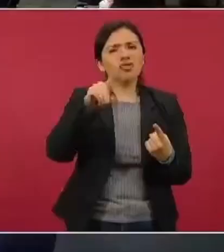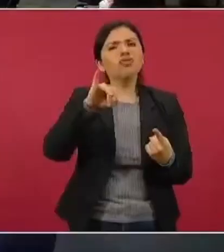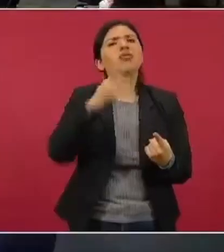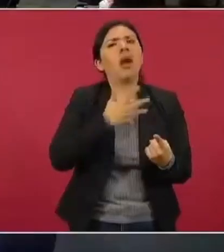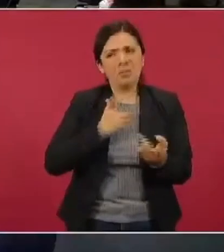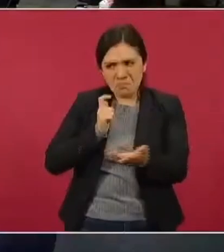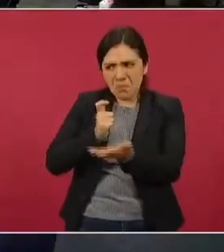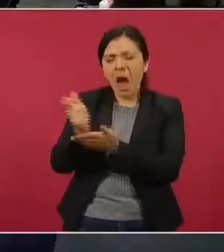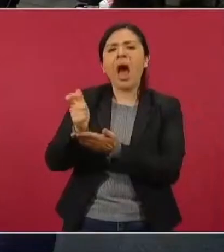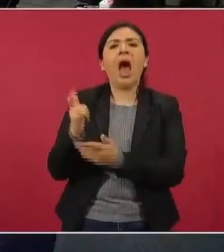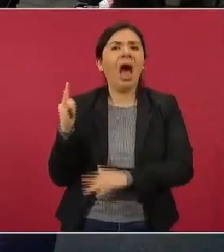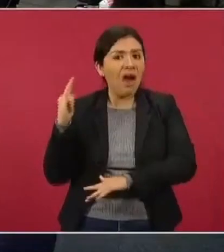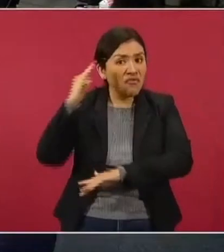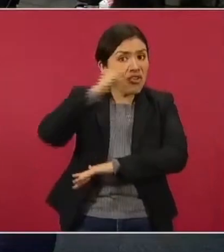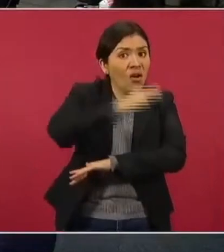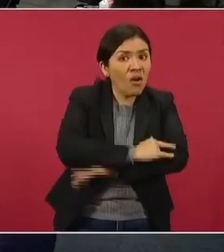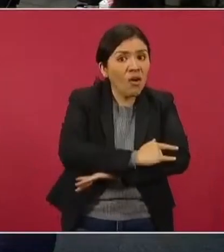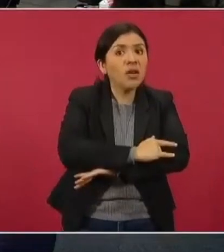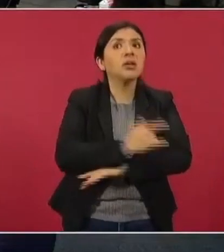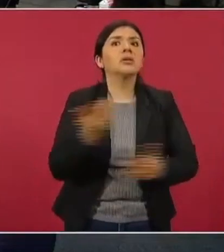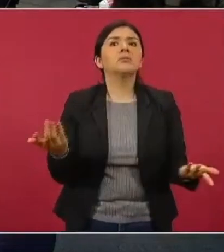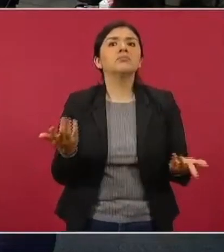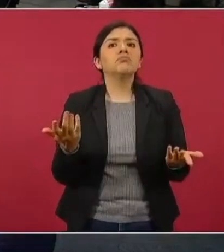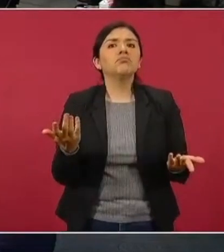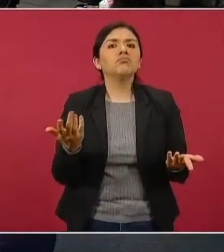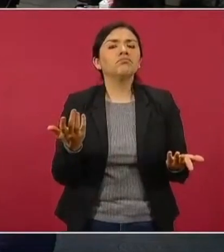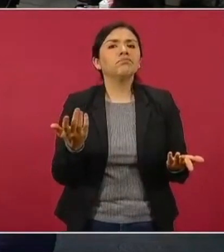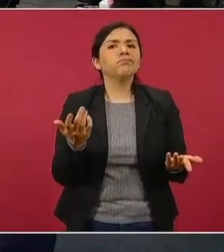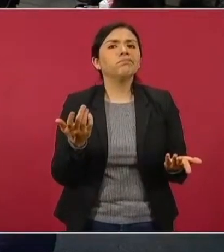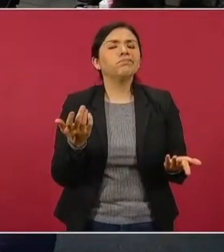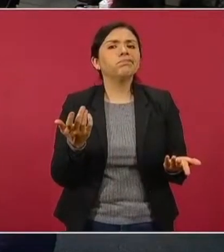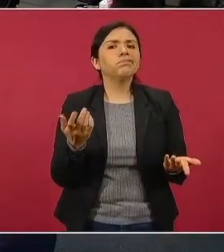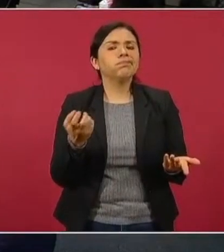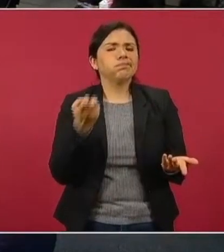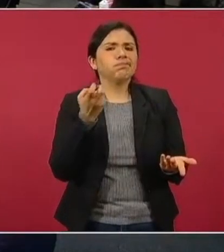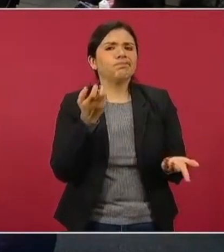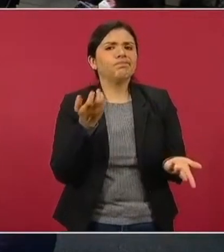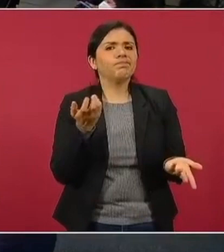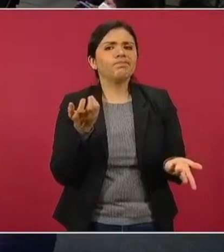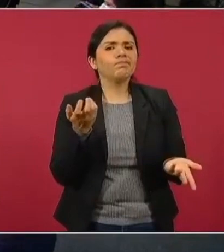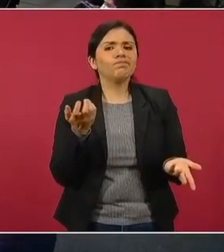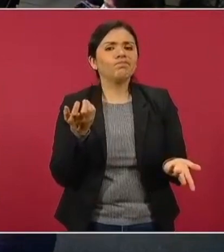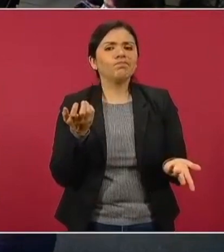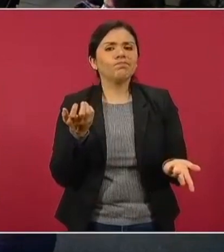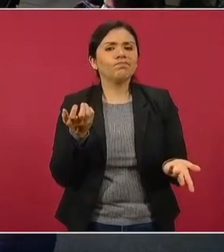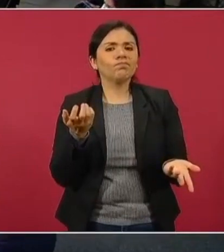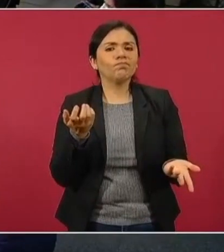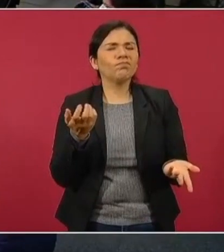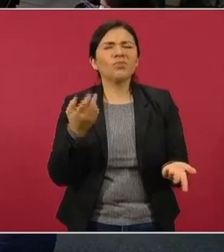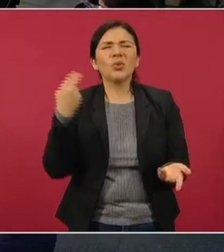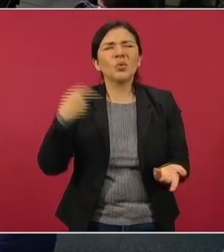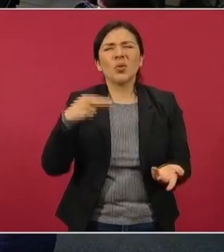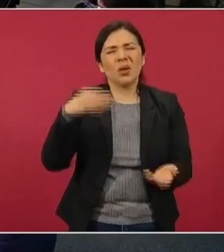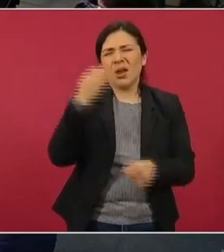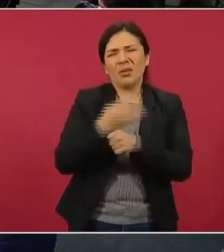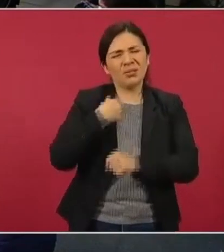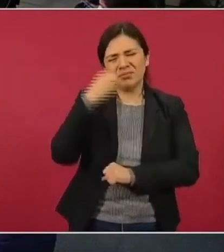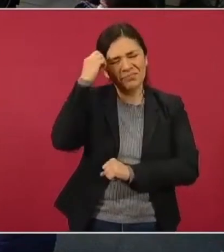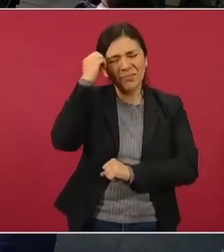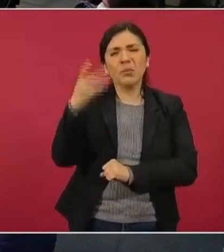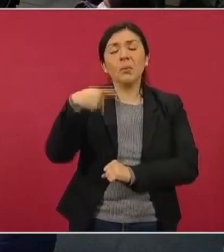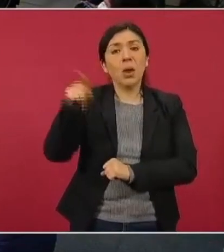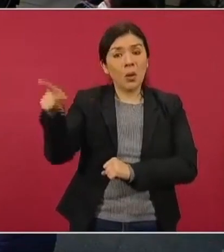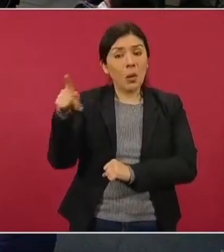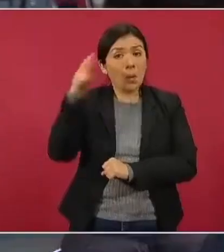el avión, incluso en, pues sí, en este, bueno, ahorita no recuerdo cómo se le llama, pero no